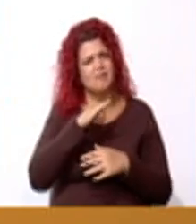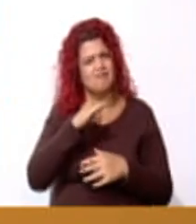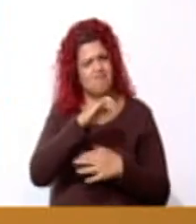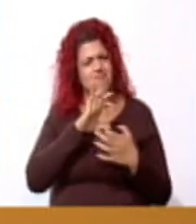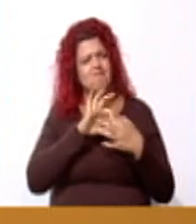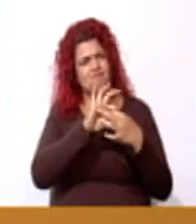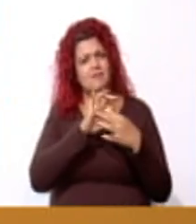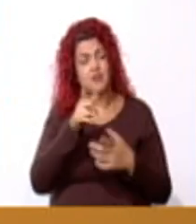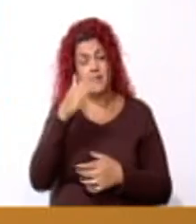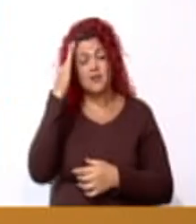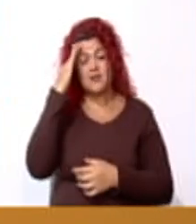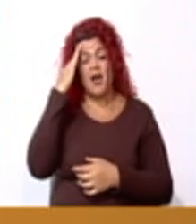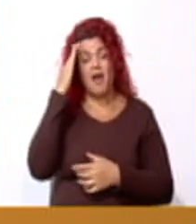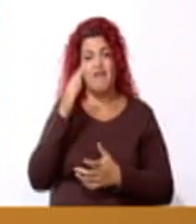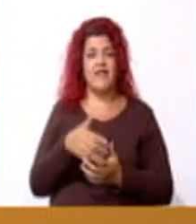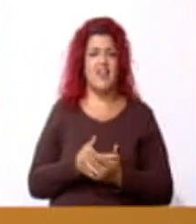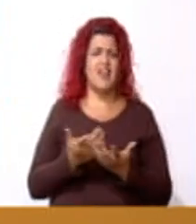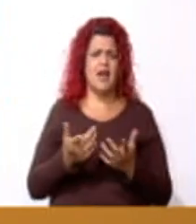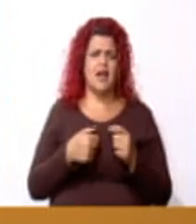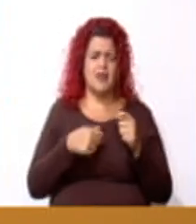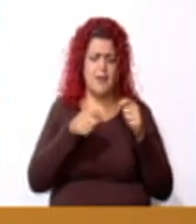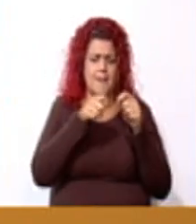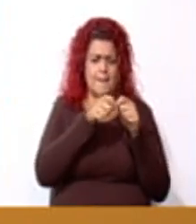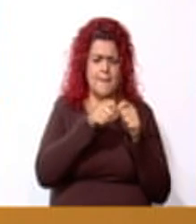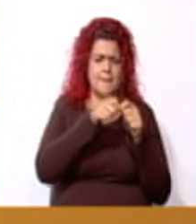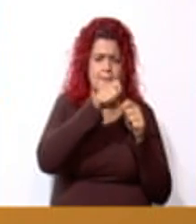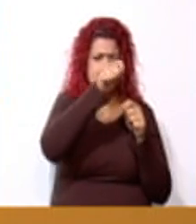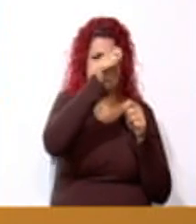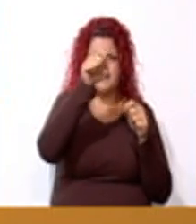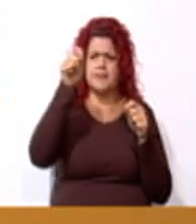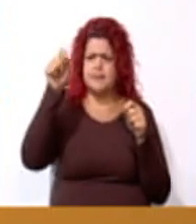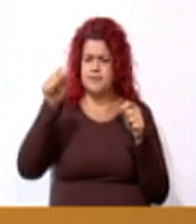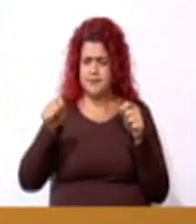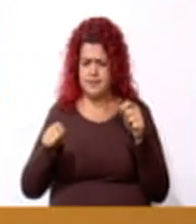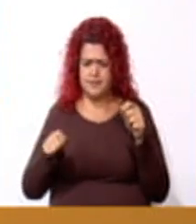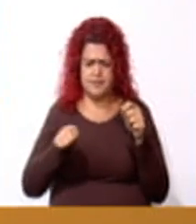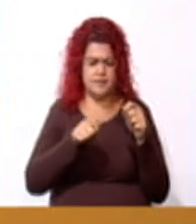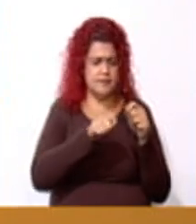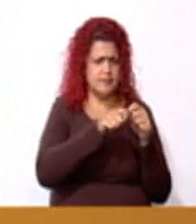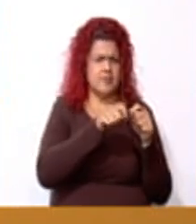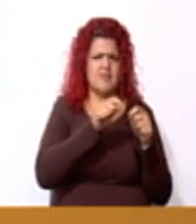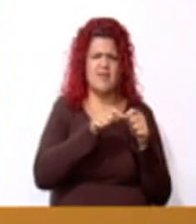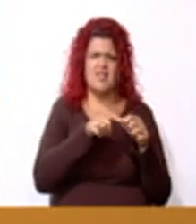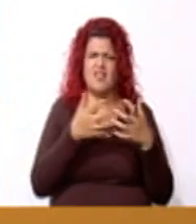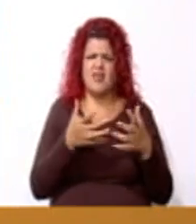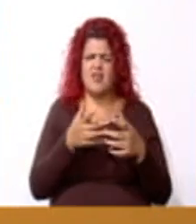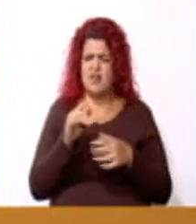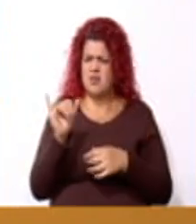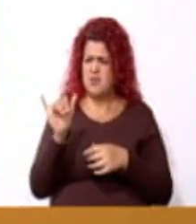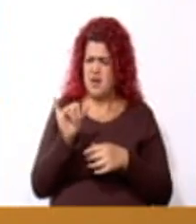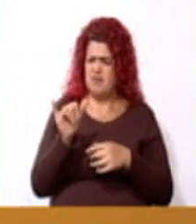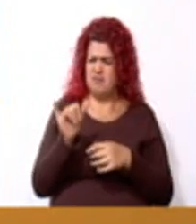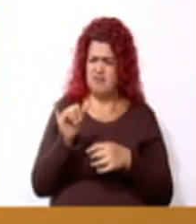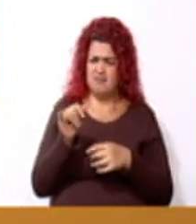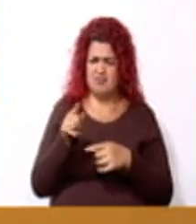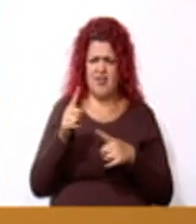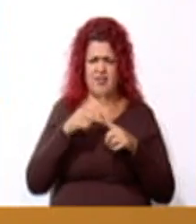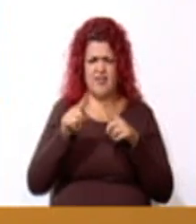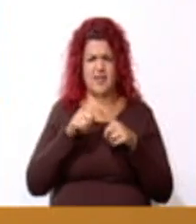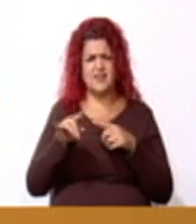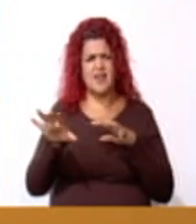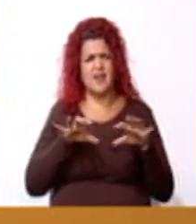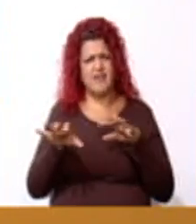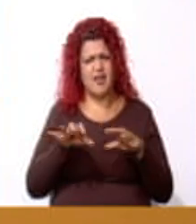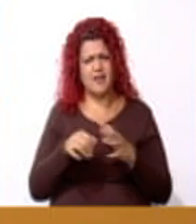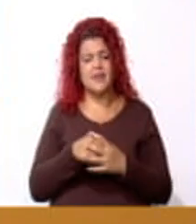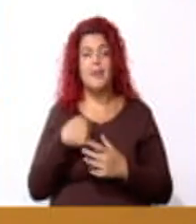¿Sabían ustedes que el perímetro es muy común en diferentes actividades? Veamos los